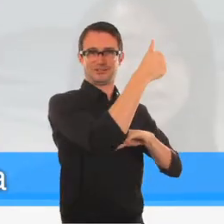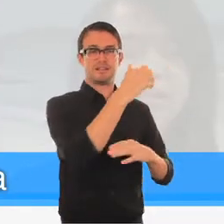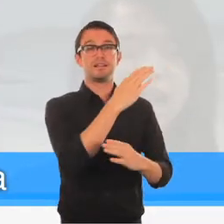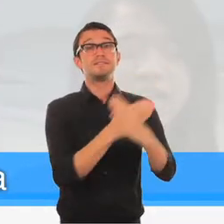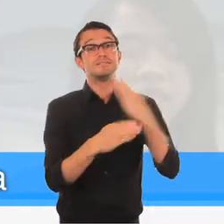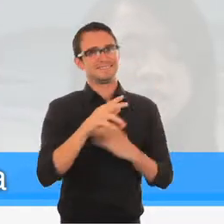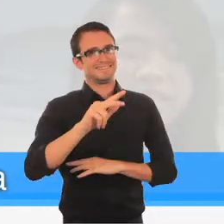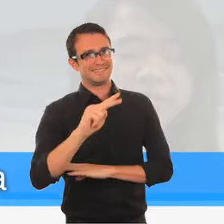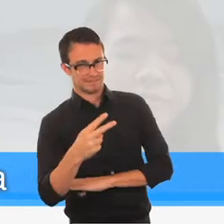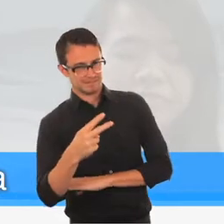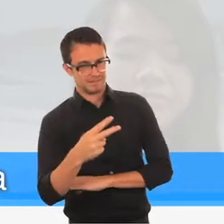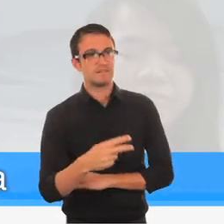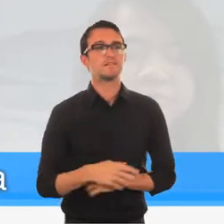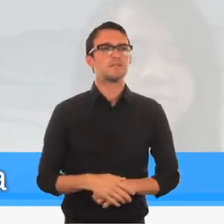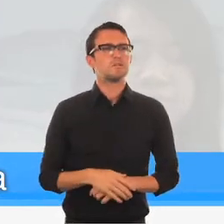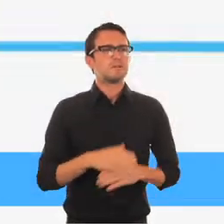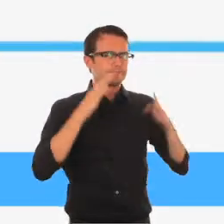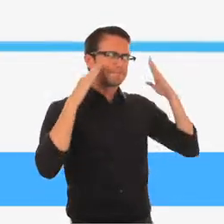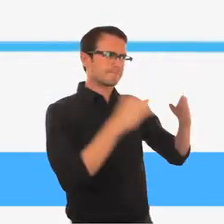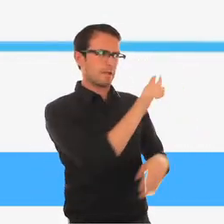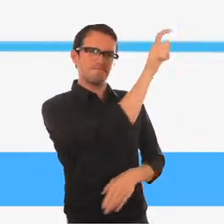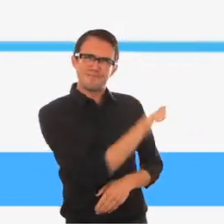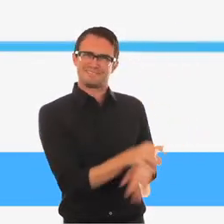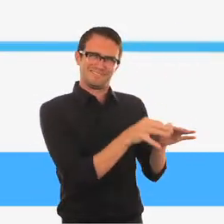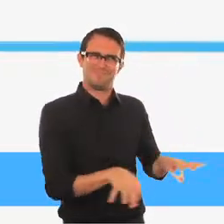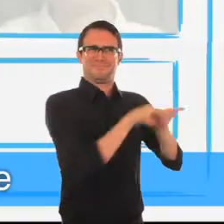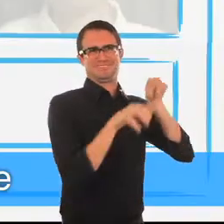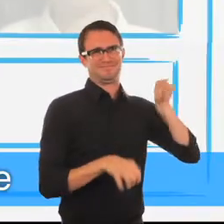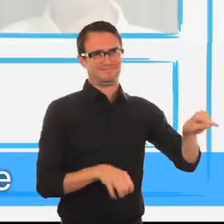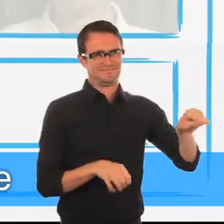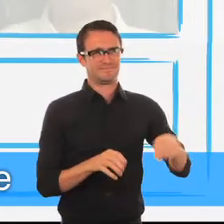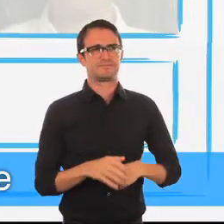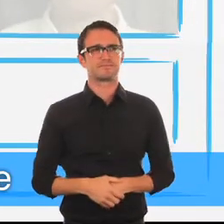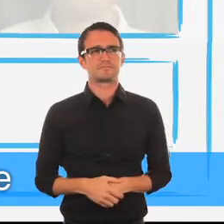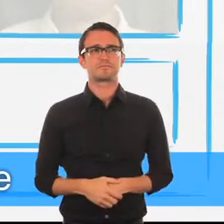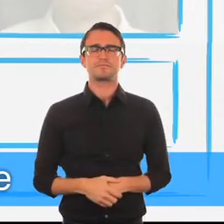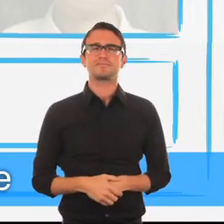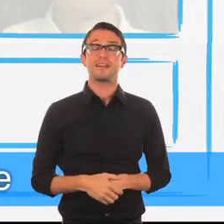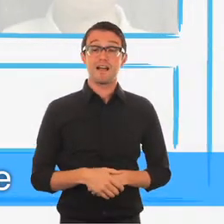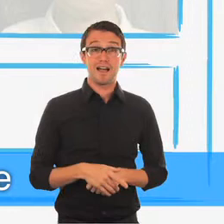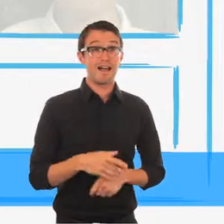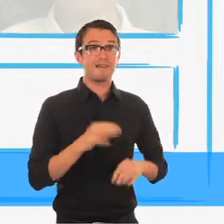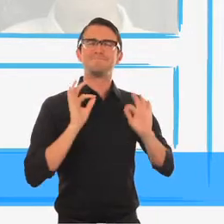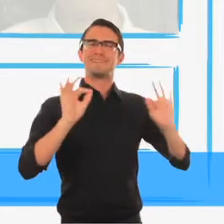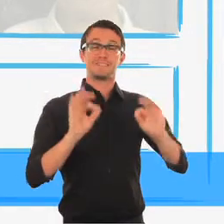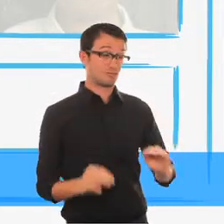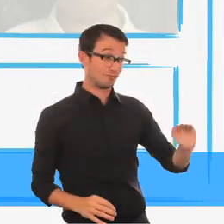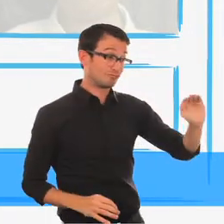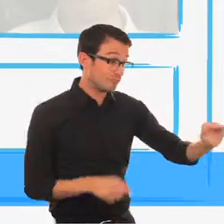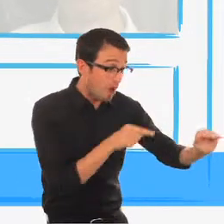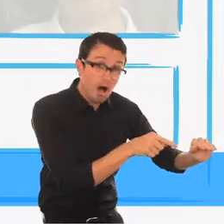central y que la discapacidad sea vista como una característica secundaria. Es mejor decir un niño con discapacidad que un niño